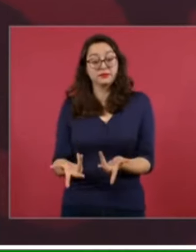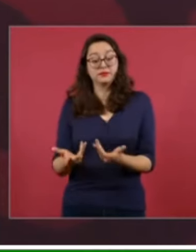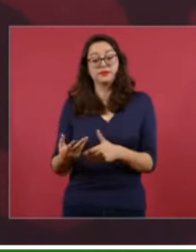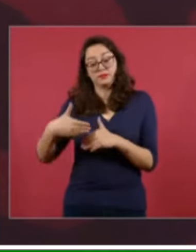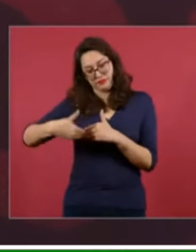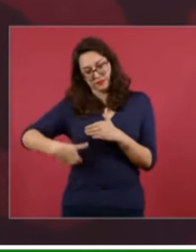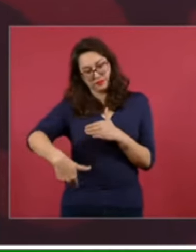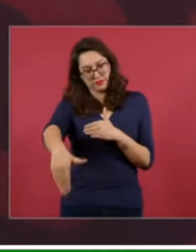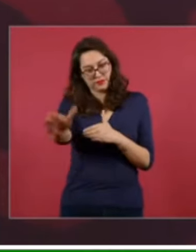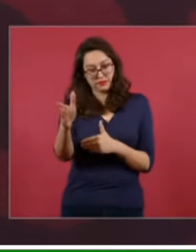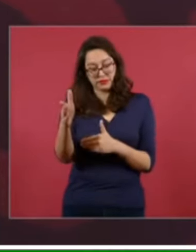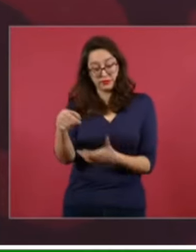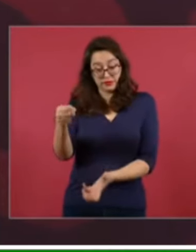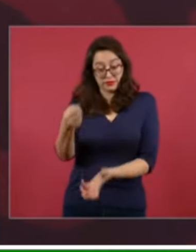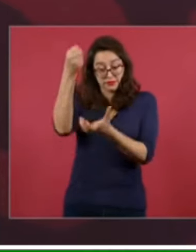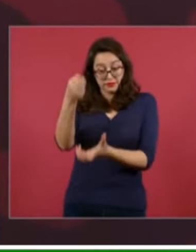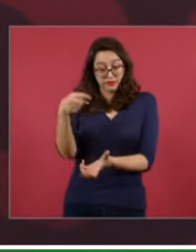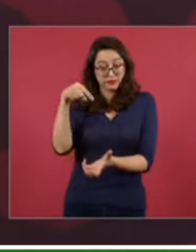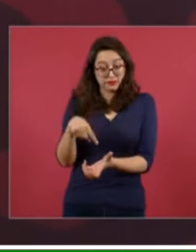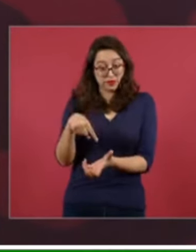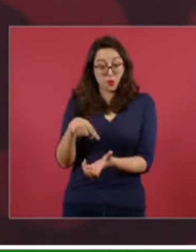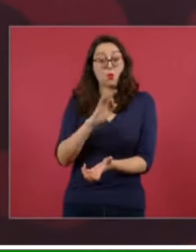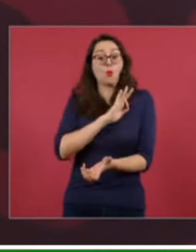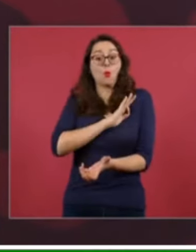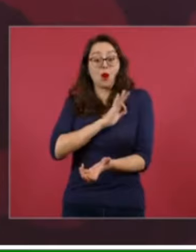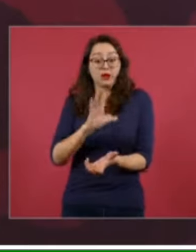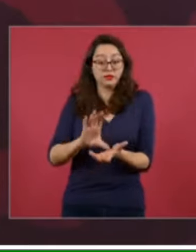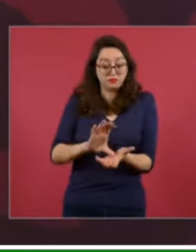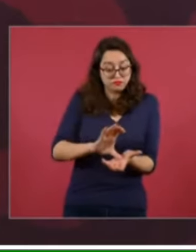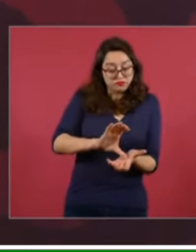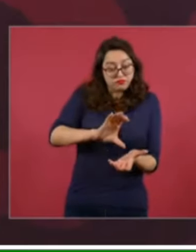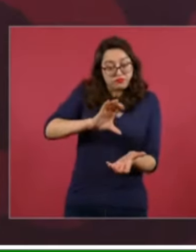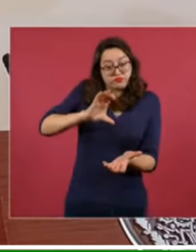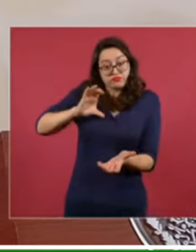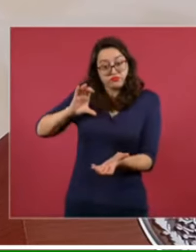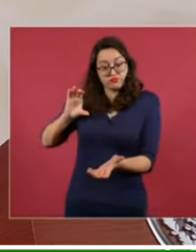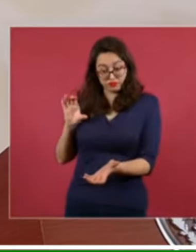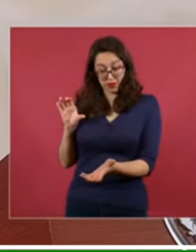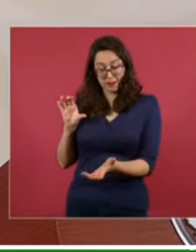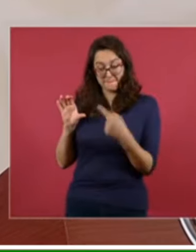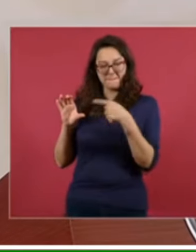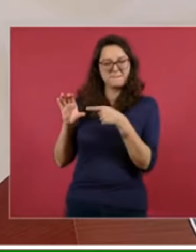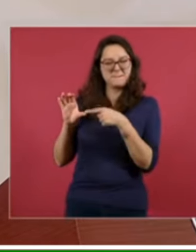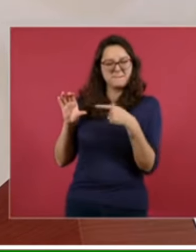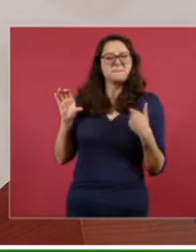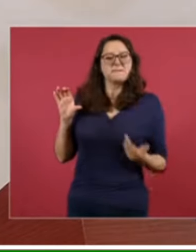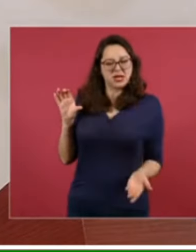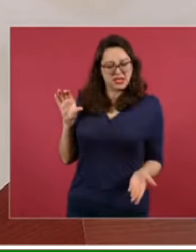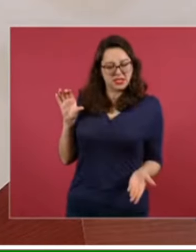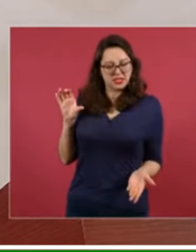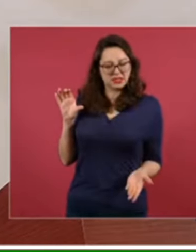el Infonavit lo destine a la construcción de